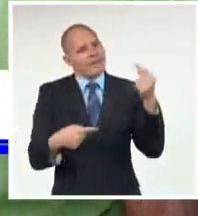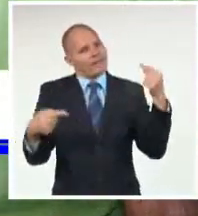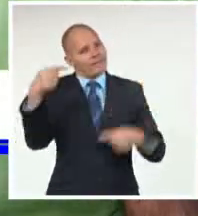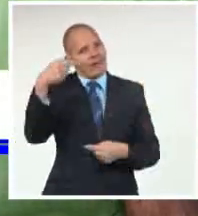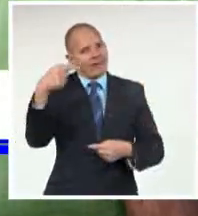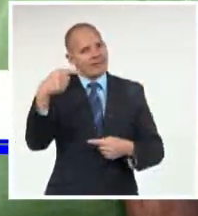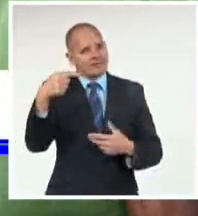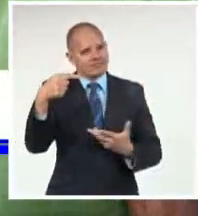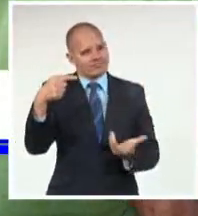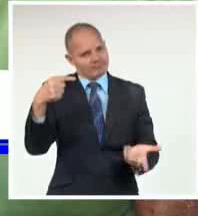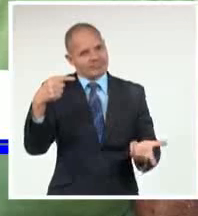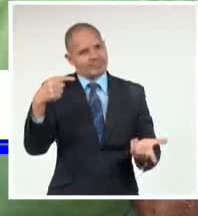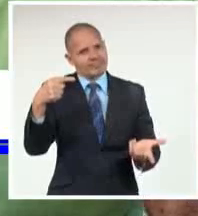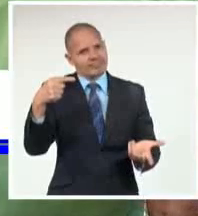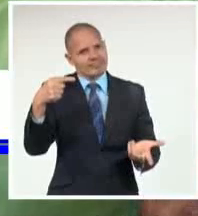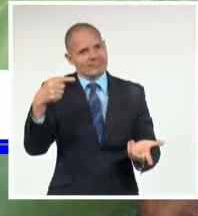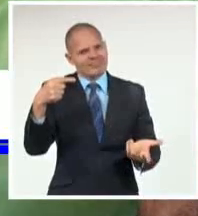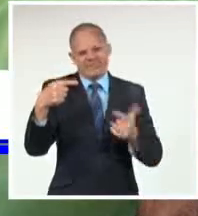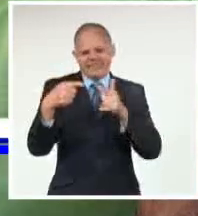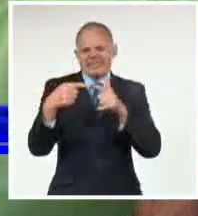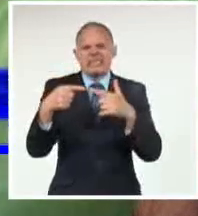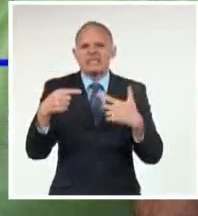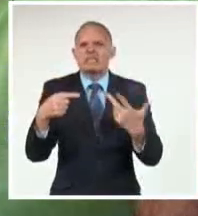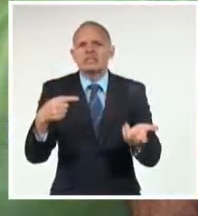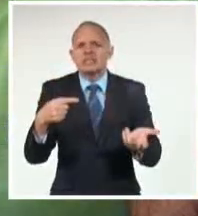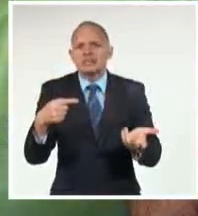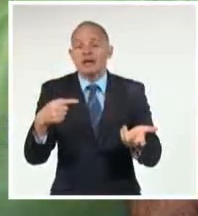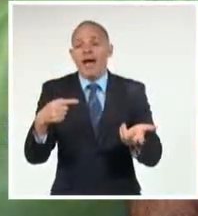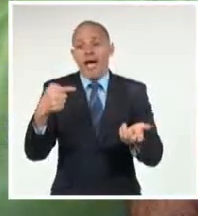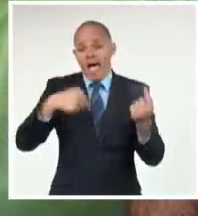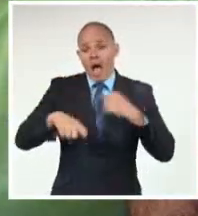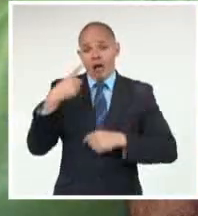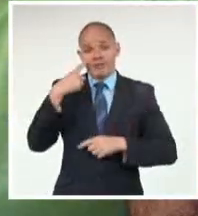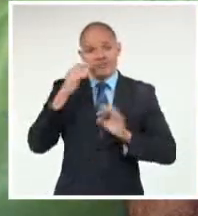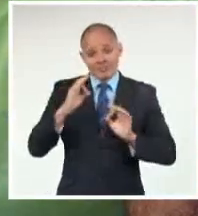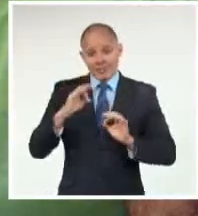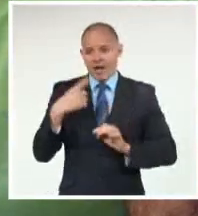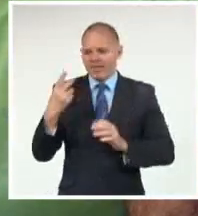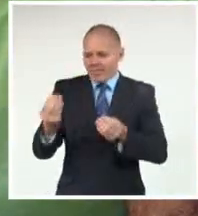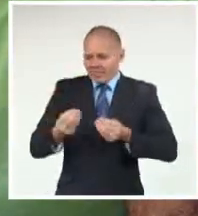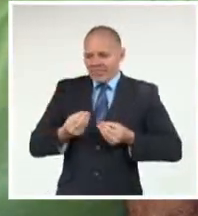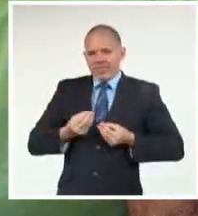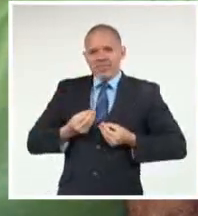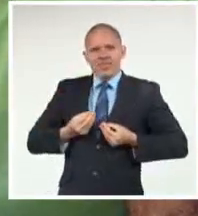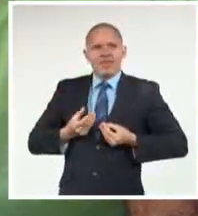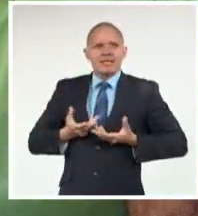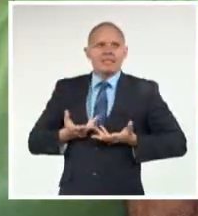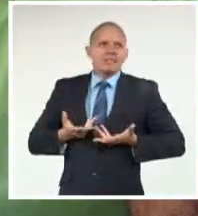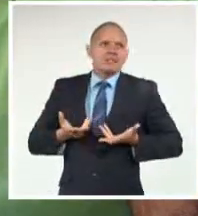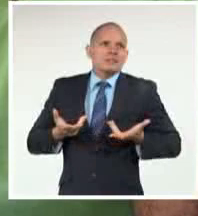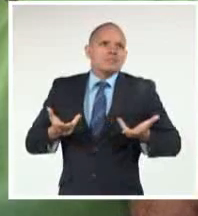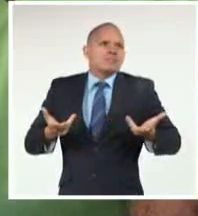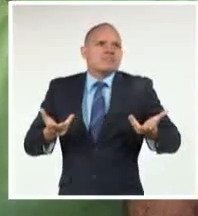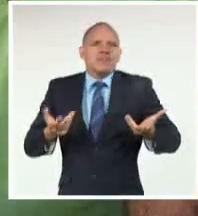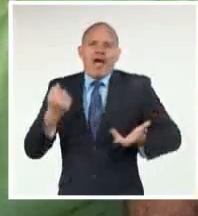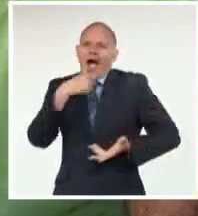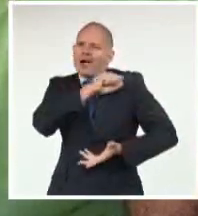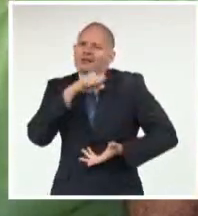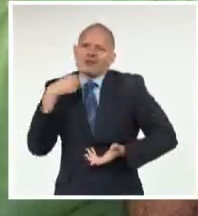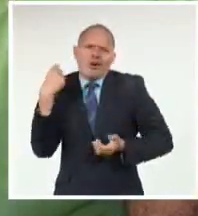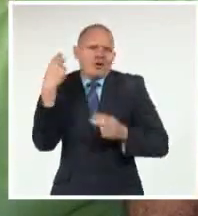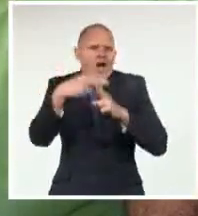Donde Bueno Nos regala Nos regala Una cantidad De canciones